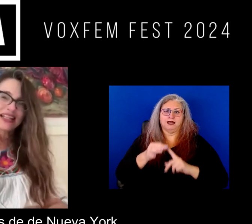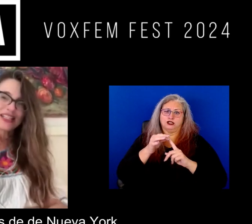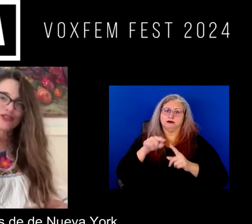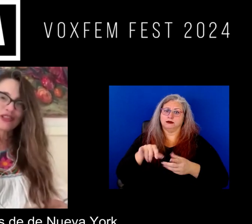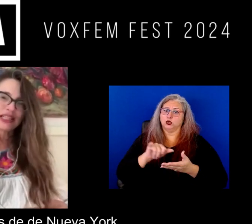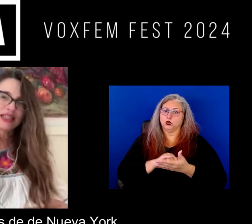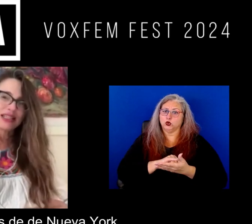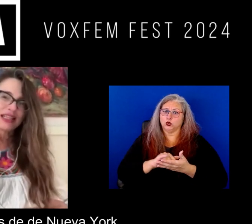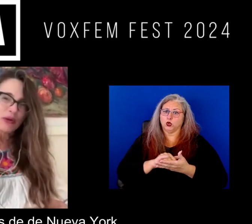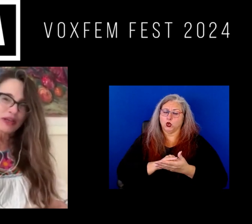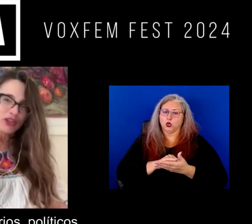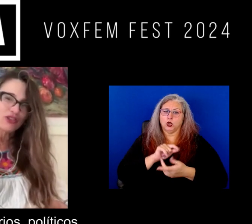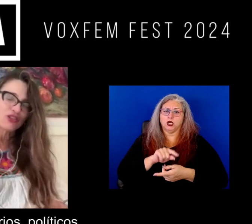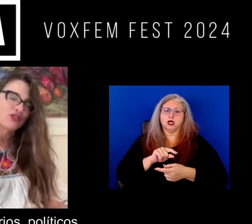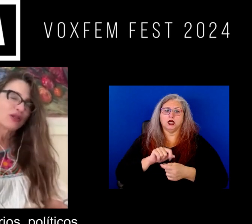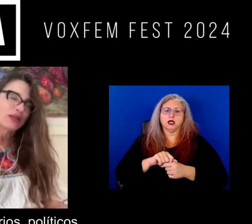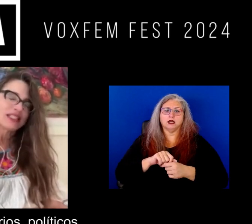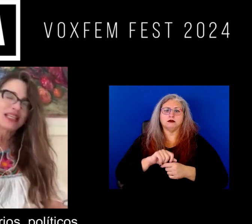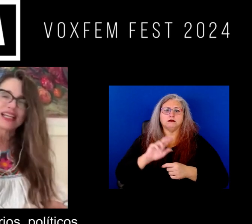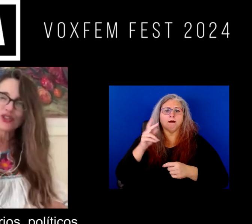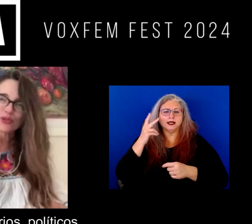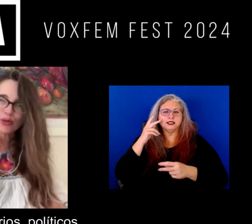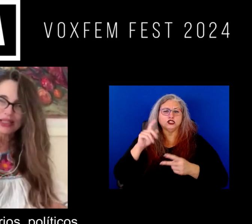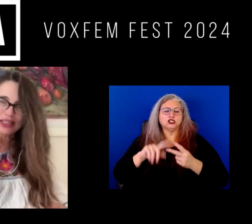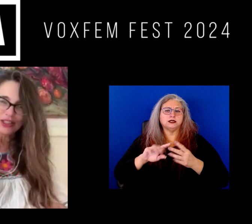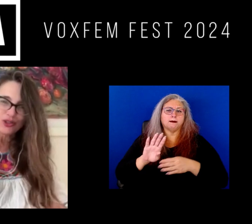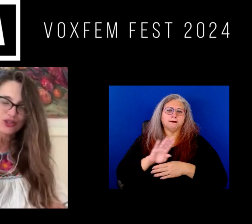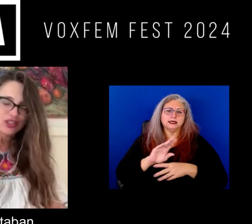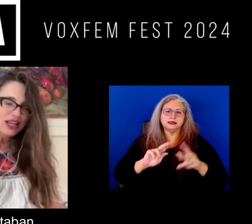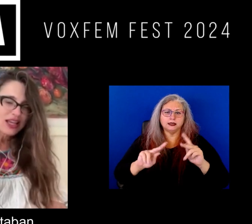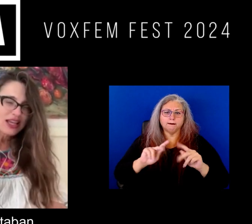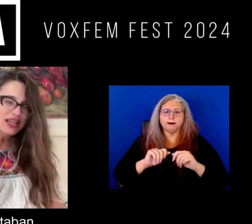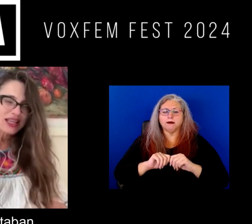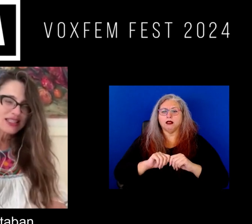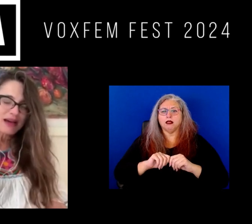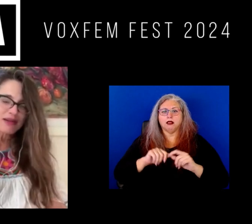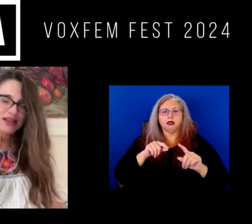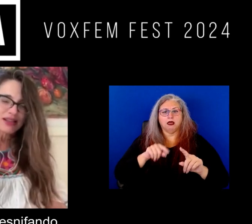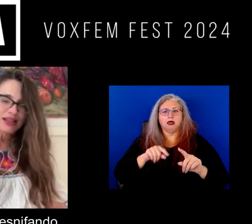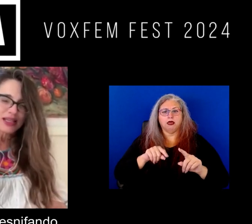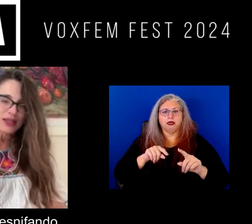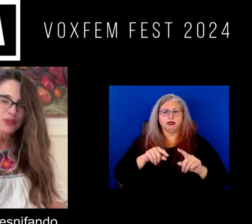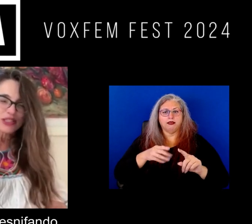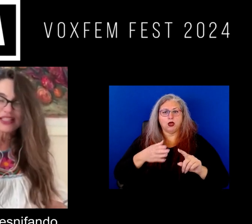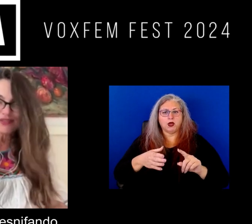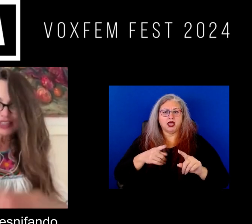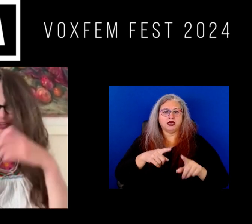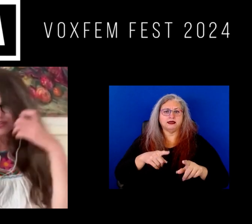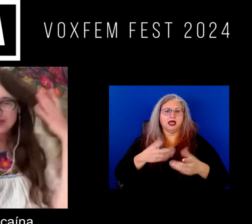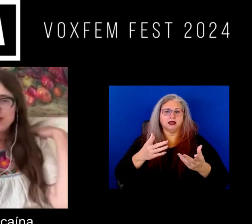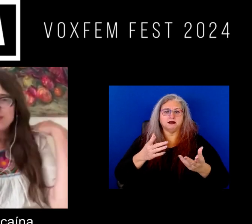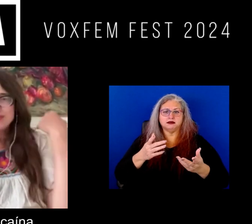destacadas ¿no? de Nueva York ¿no? empresarios políticos estaban pues